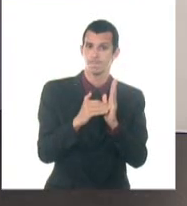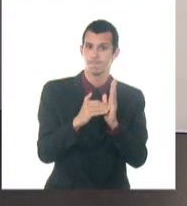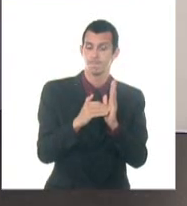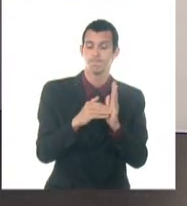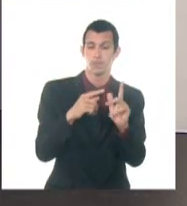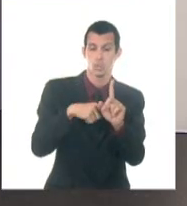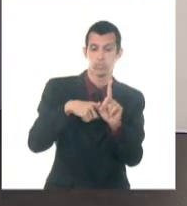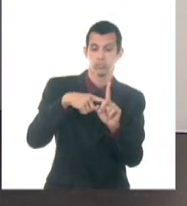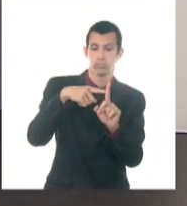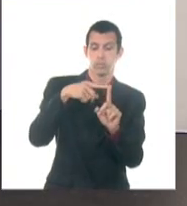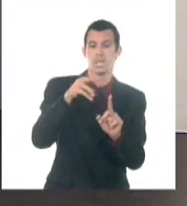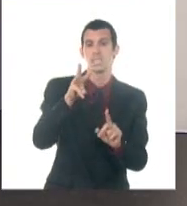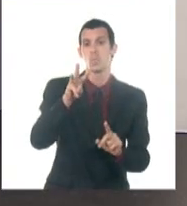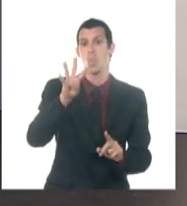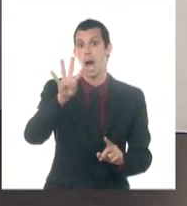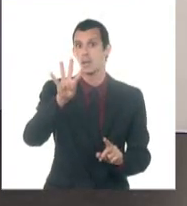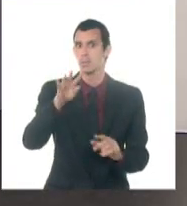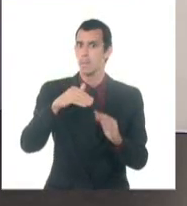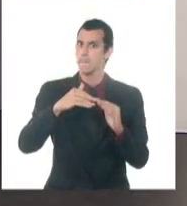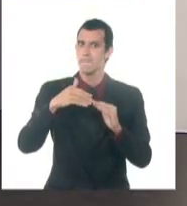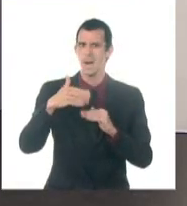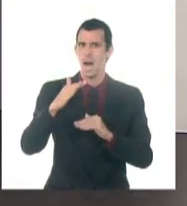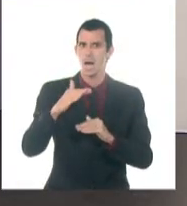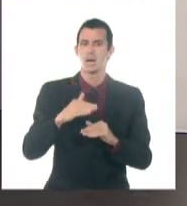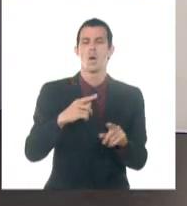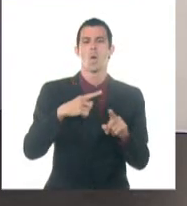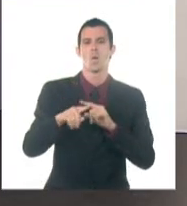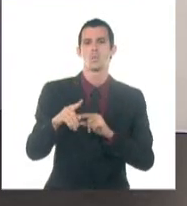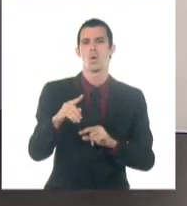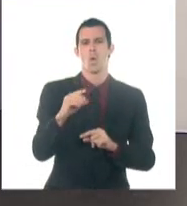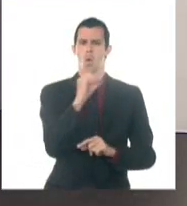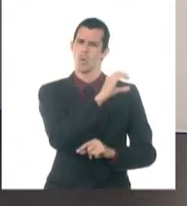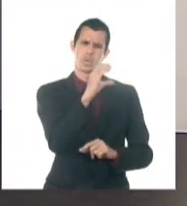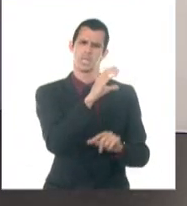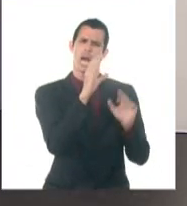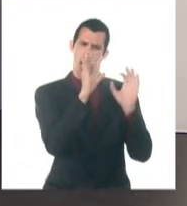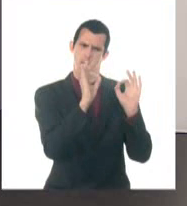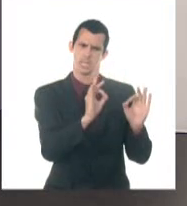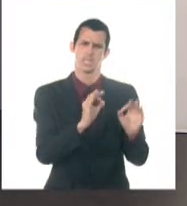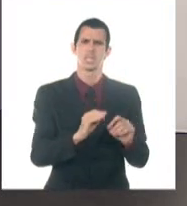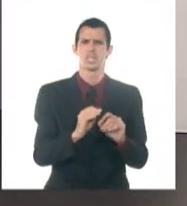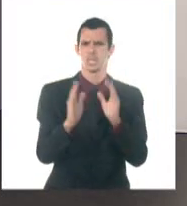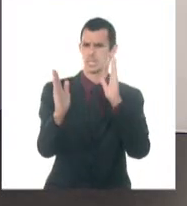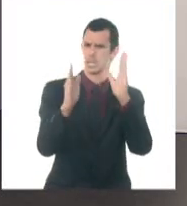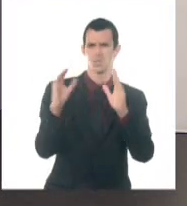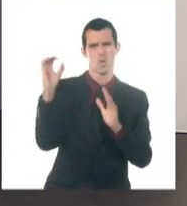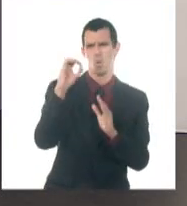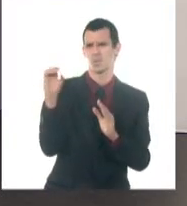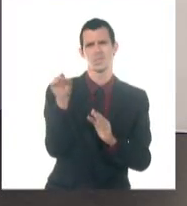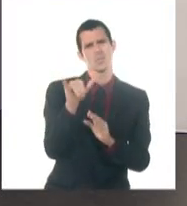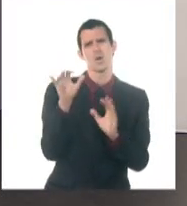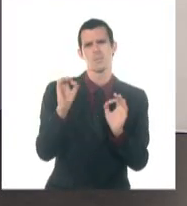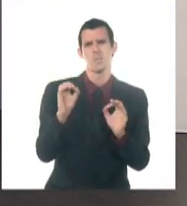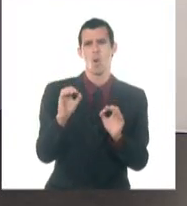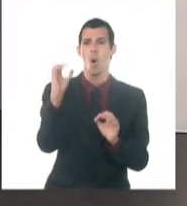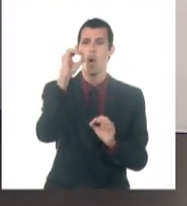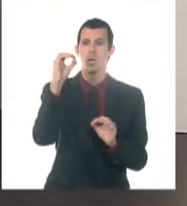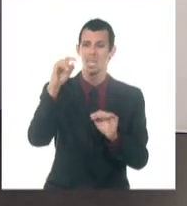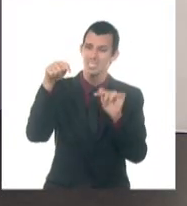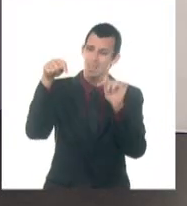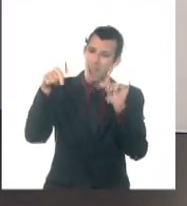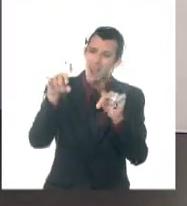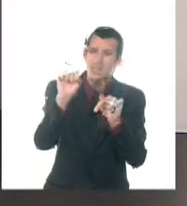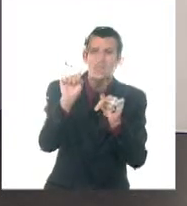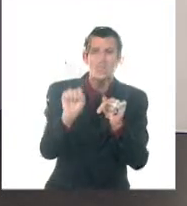36 grados en puntos del interior del occidente, y también del resto del archipiélago, y como es costumbre también en localidades del sur oriental, vamos a llegar